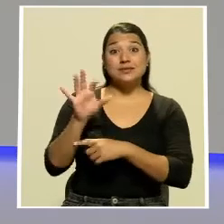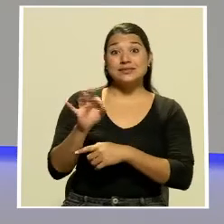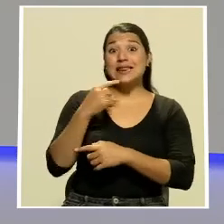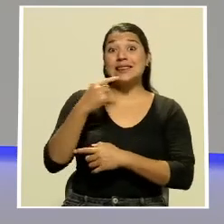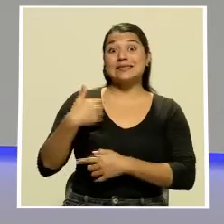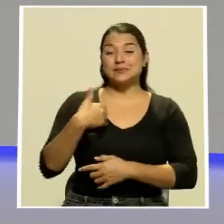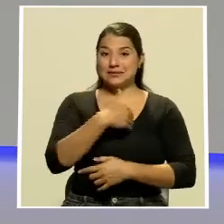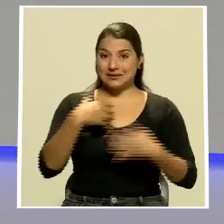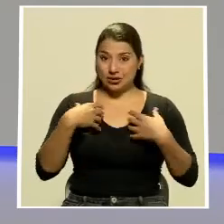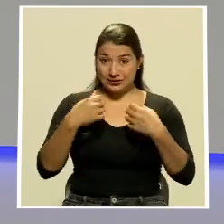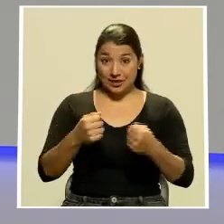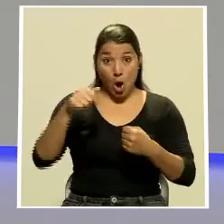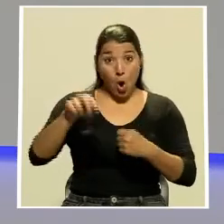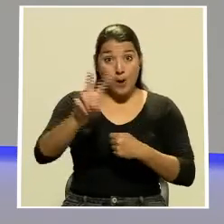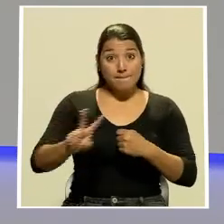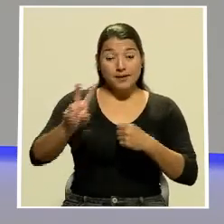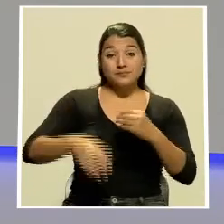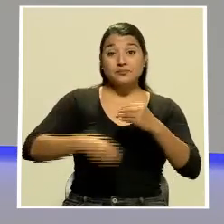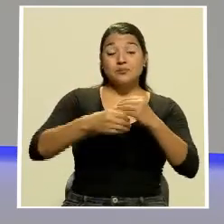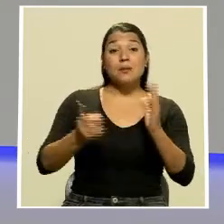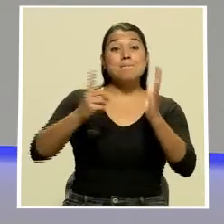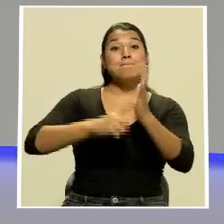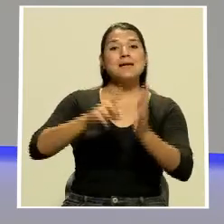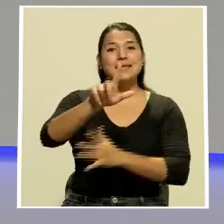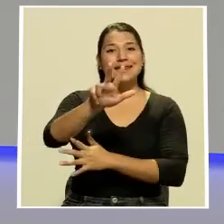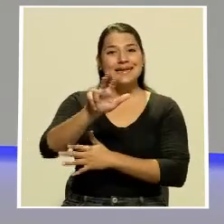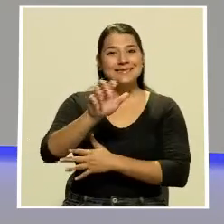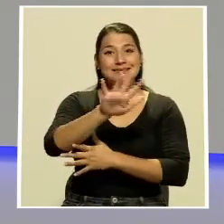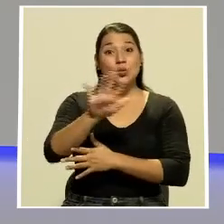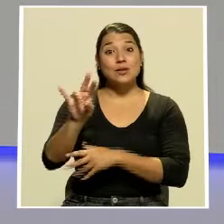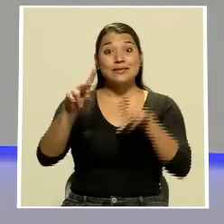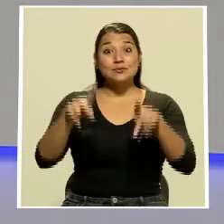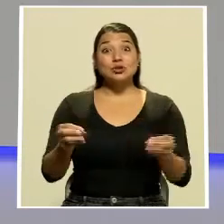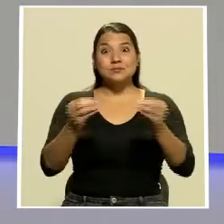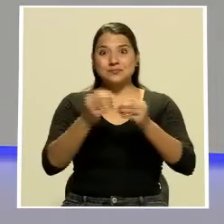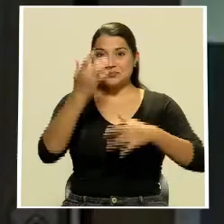Ministerio de Salud para este viernes se registraron 1.357 casos nuevos.